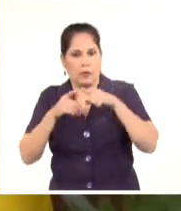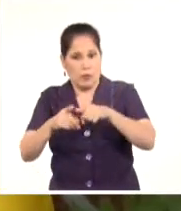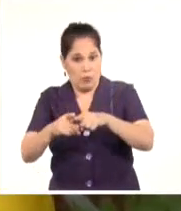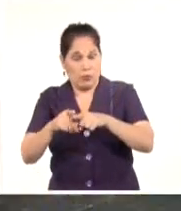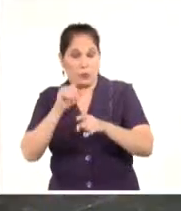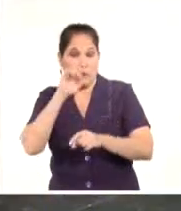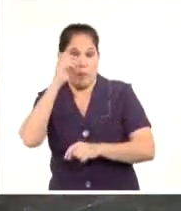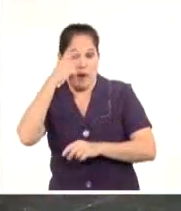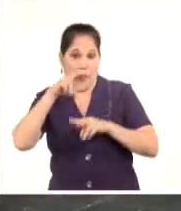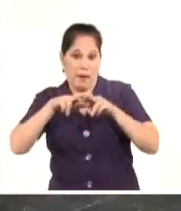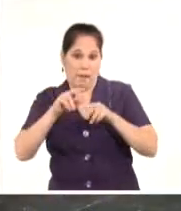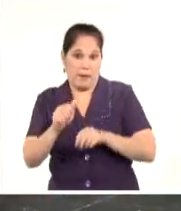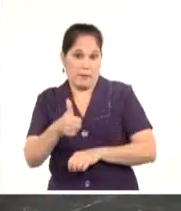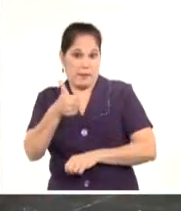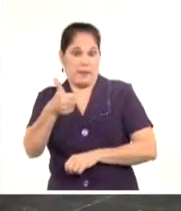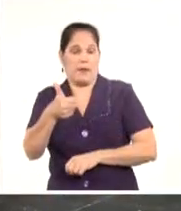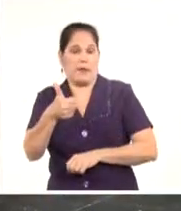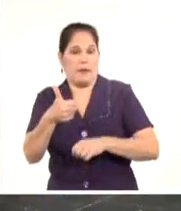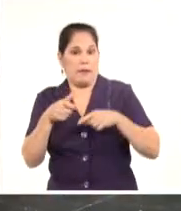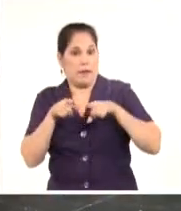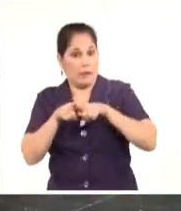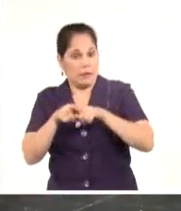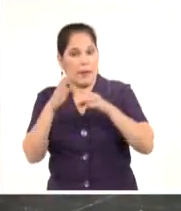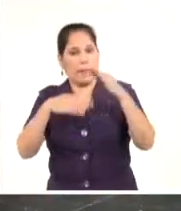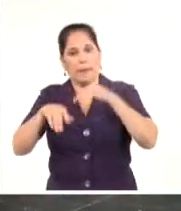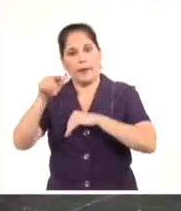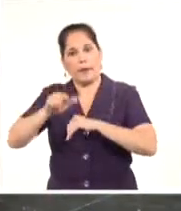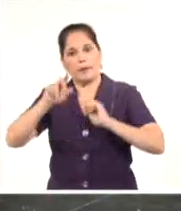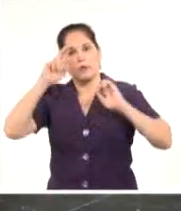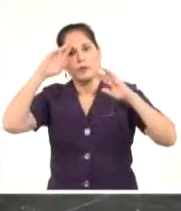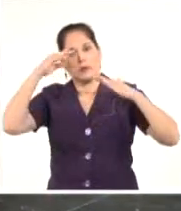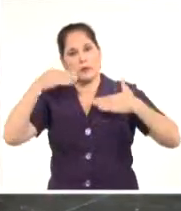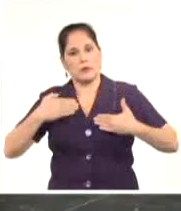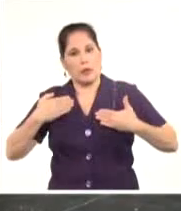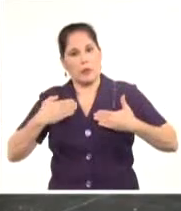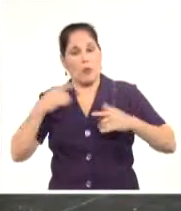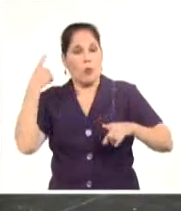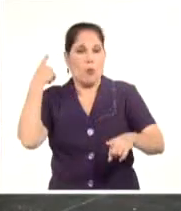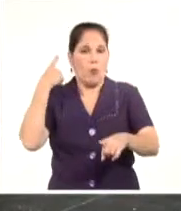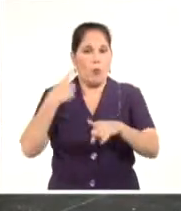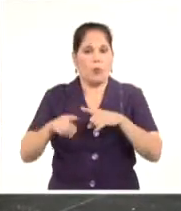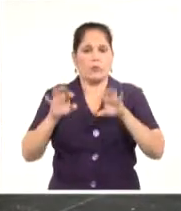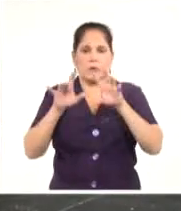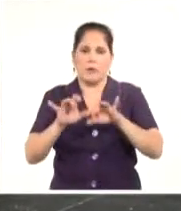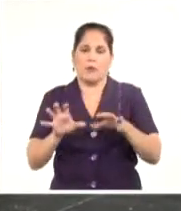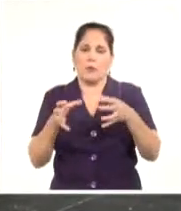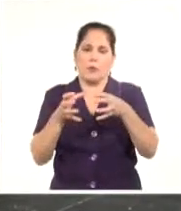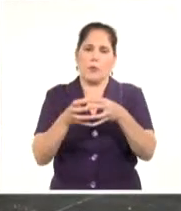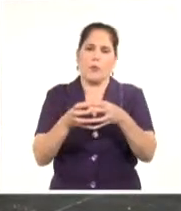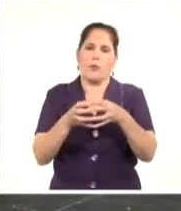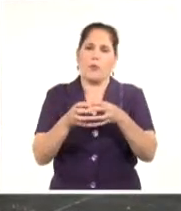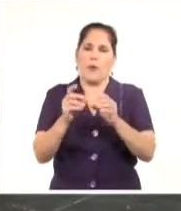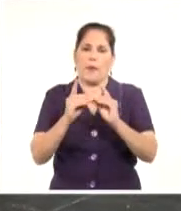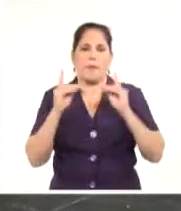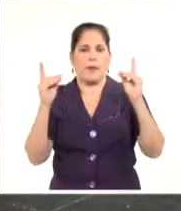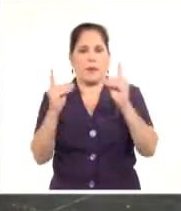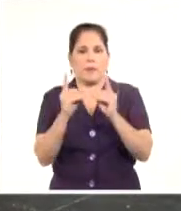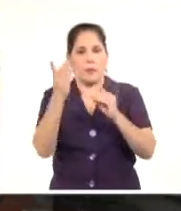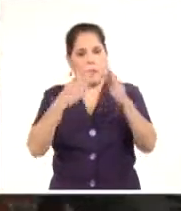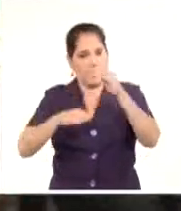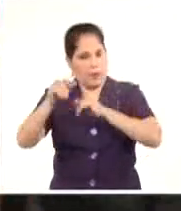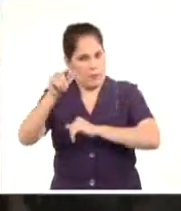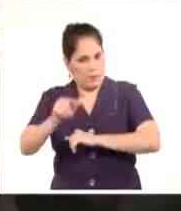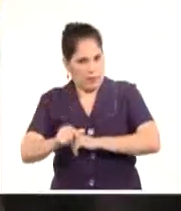de Bahamas, el honorable Michael Darville, ministro de Salud Pública, Leon Landy, secretario parlamentario de la oficina del primer ministro,